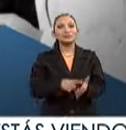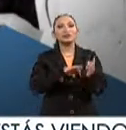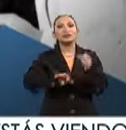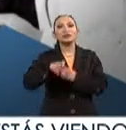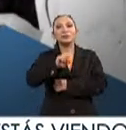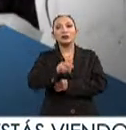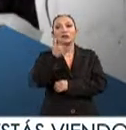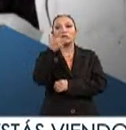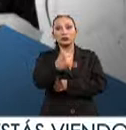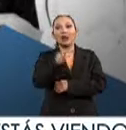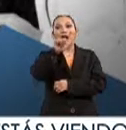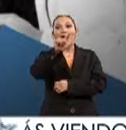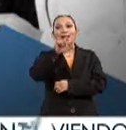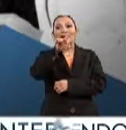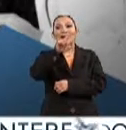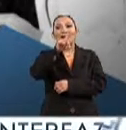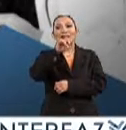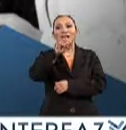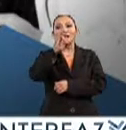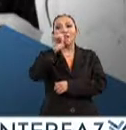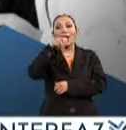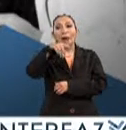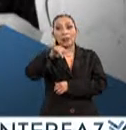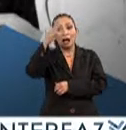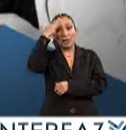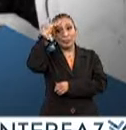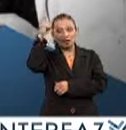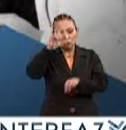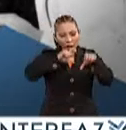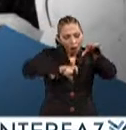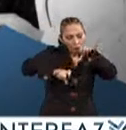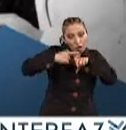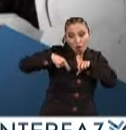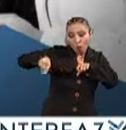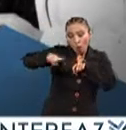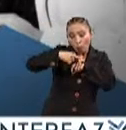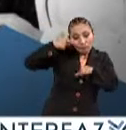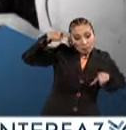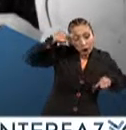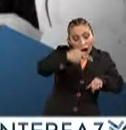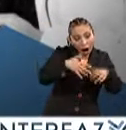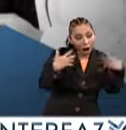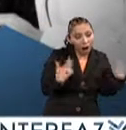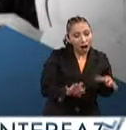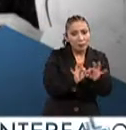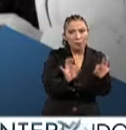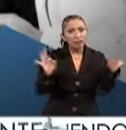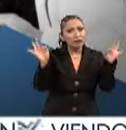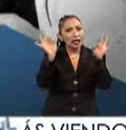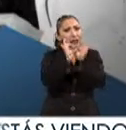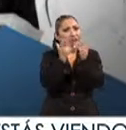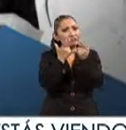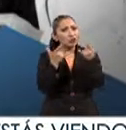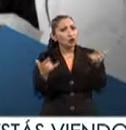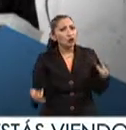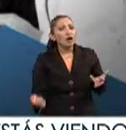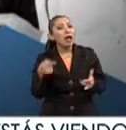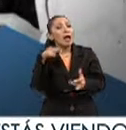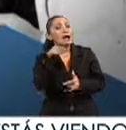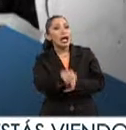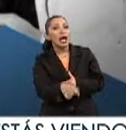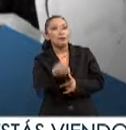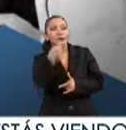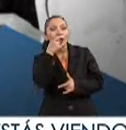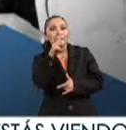En 1928, Alexander Fleming lideró en su laboratorio uno de los descubrimientos más importantes de la historia, la